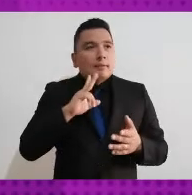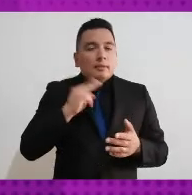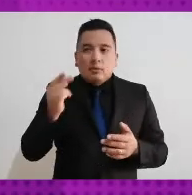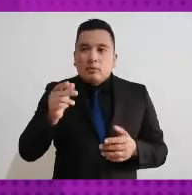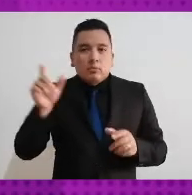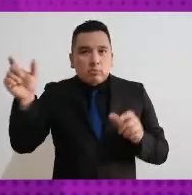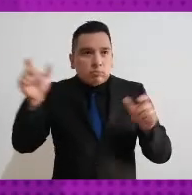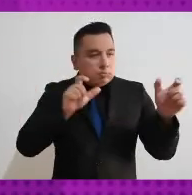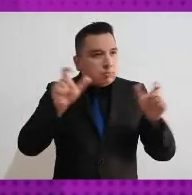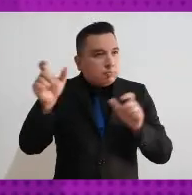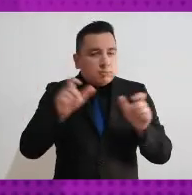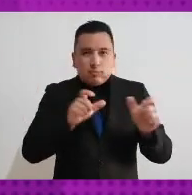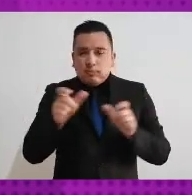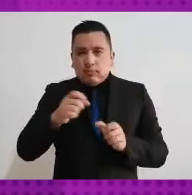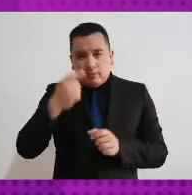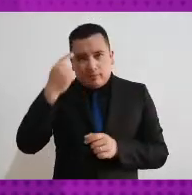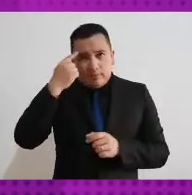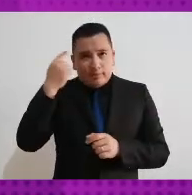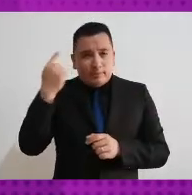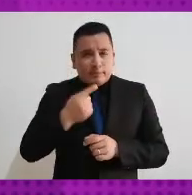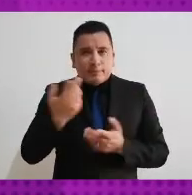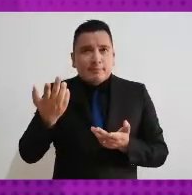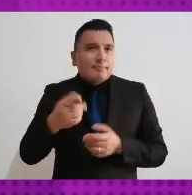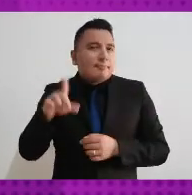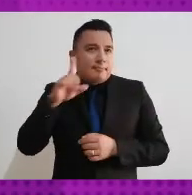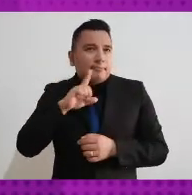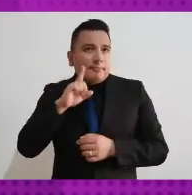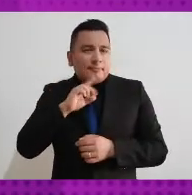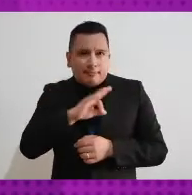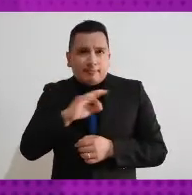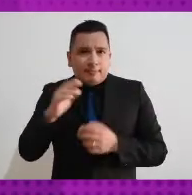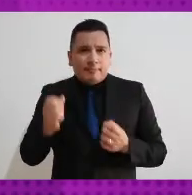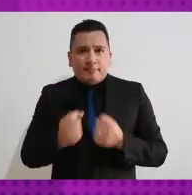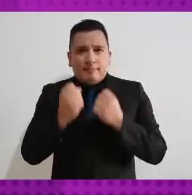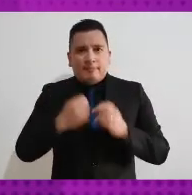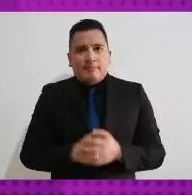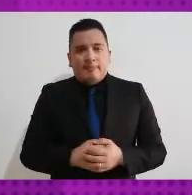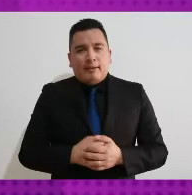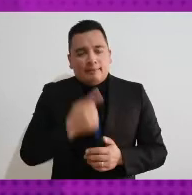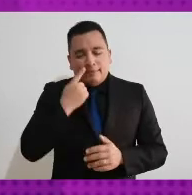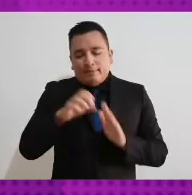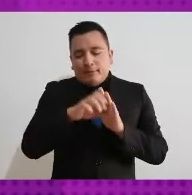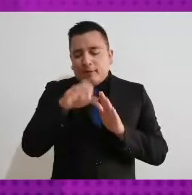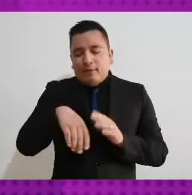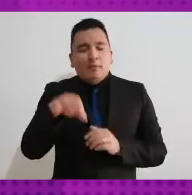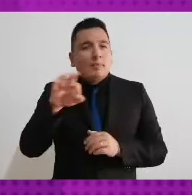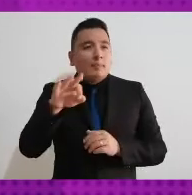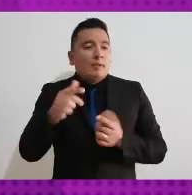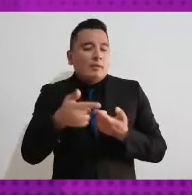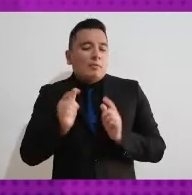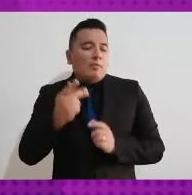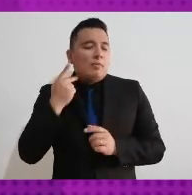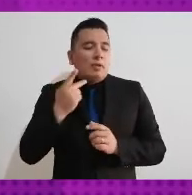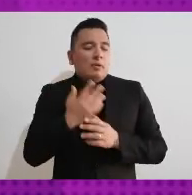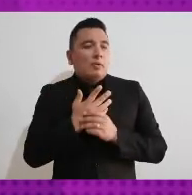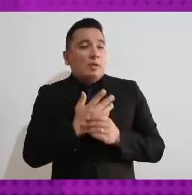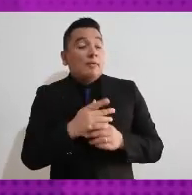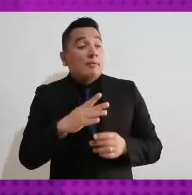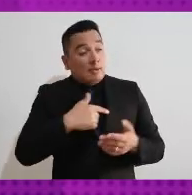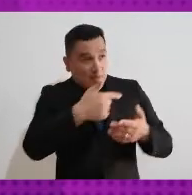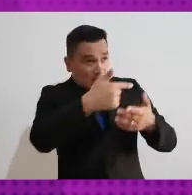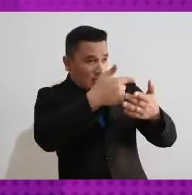bloque de competitividad más baja. ¿Qué quiere decir esto? Que, por ejemplo, puede llegar un partido político a decirnos quiero